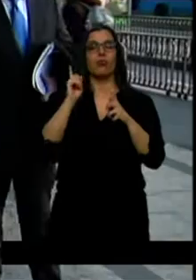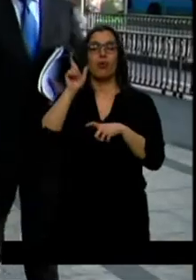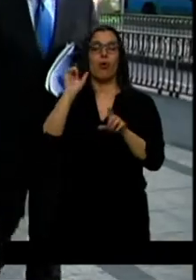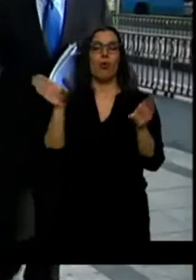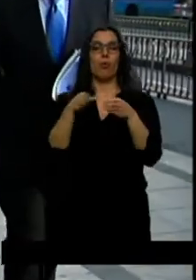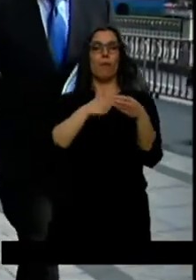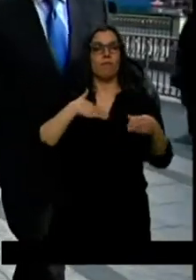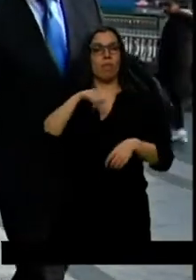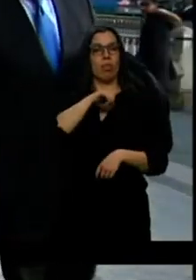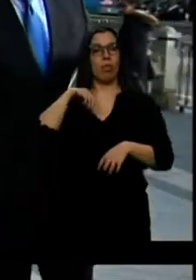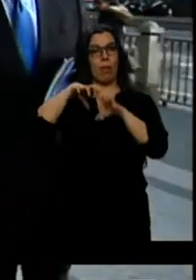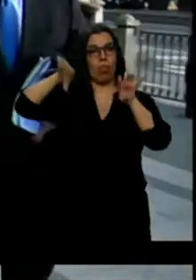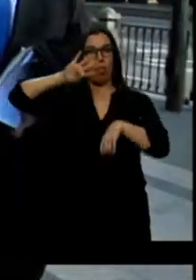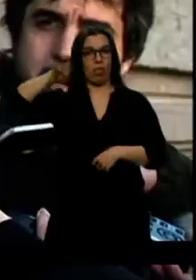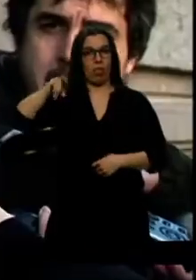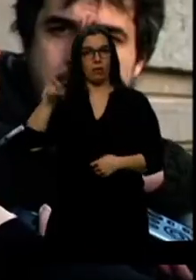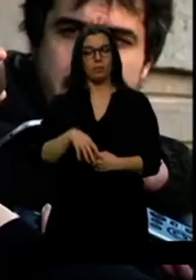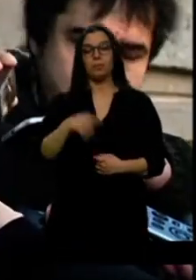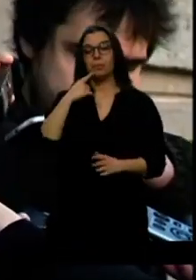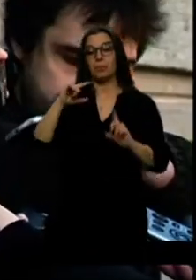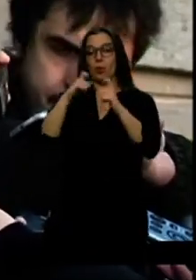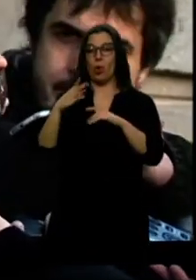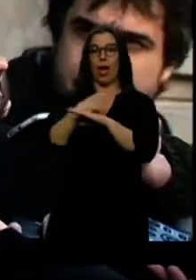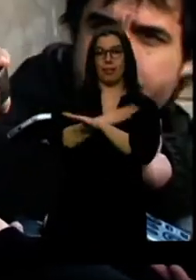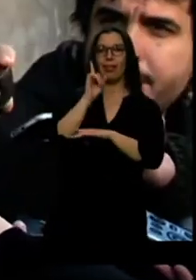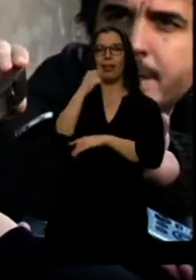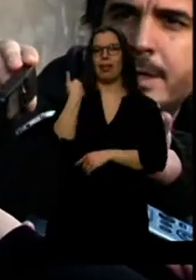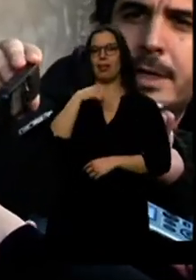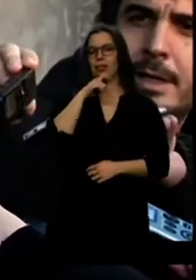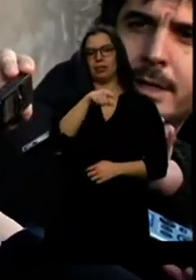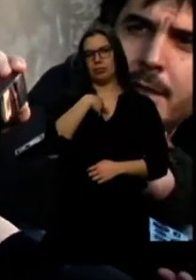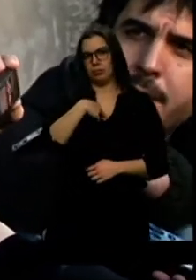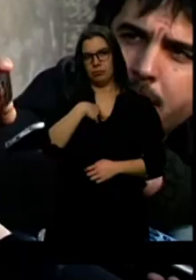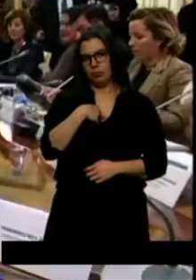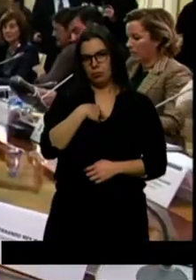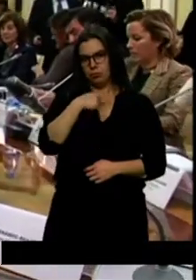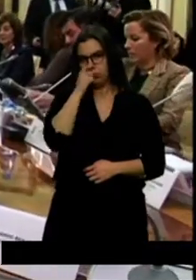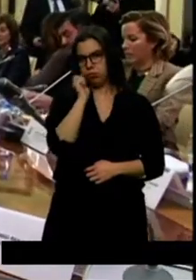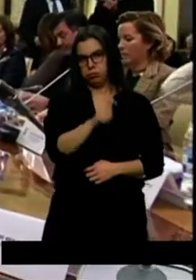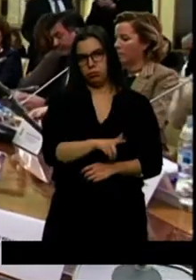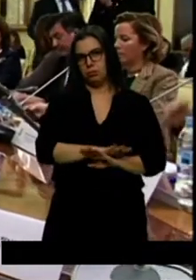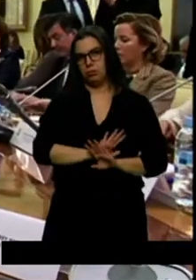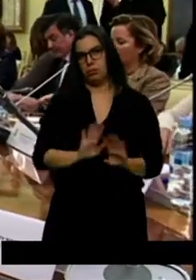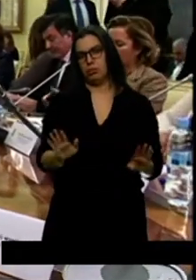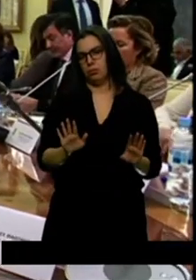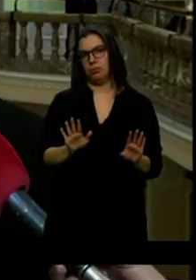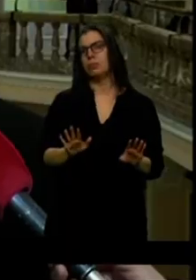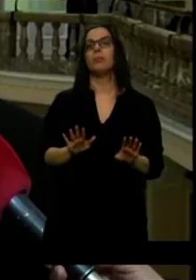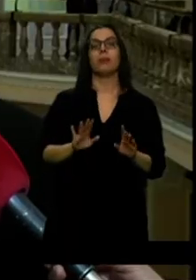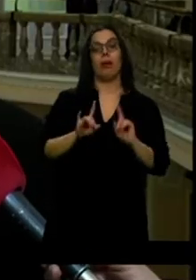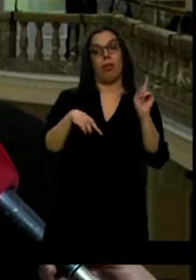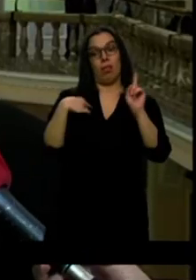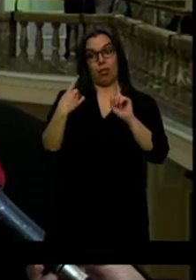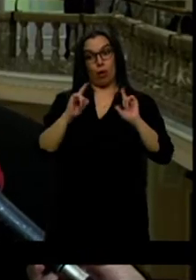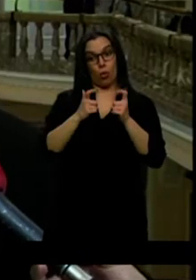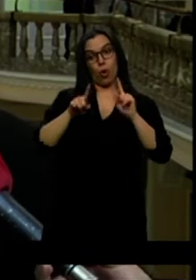Lo decía antes de la reunión con la ministra Es una chapuza cósmica y lo mantenía al finalizar. Todo el procedimiento